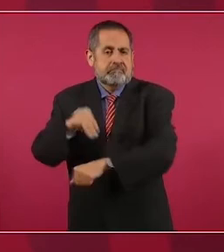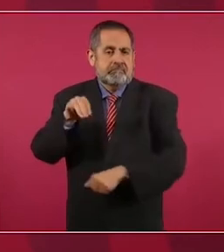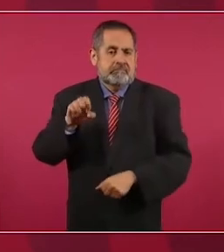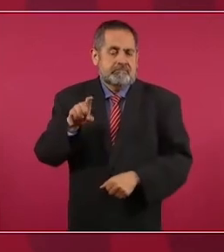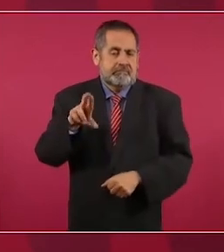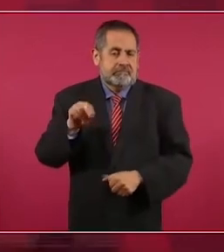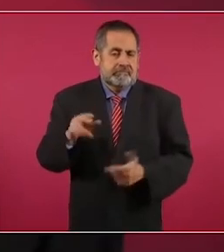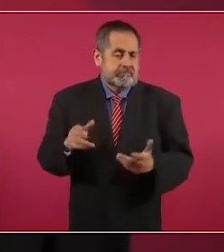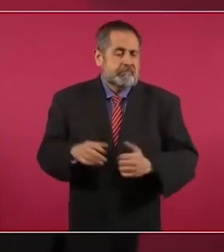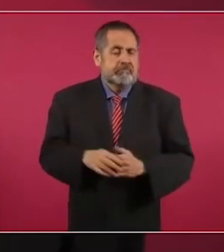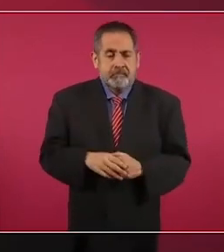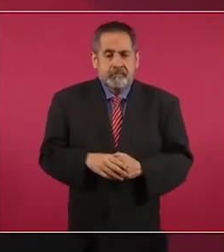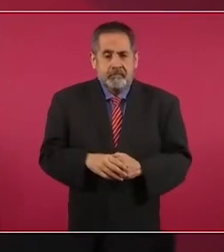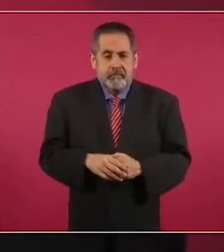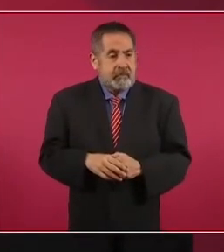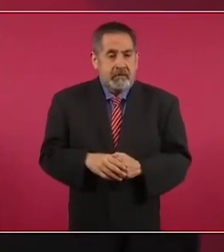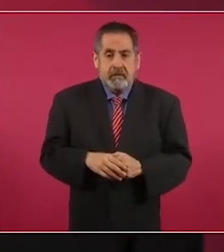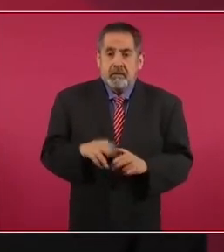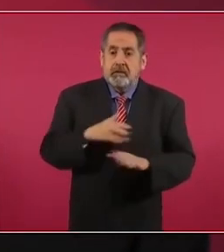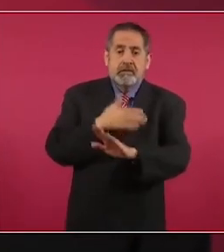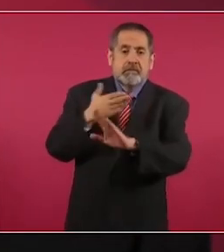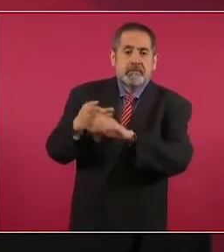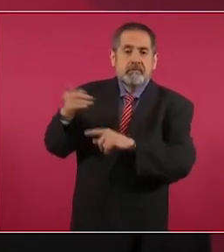porque ni a huerta.